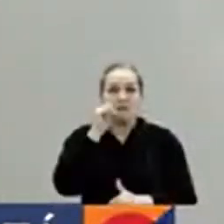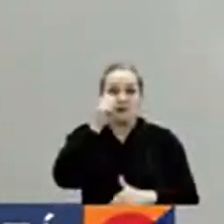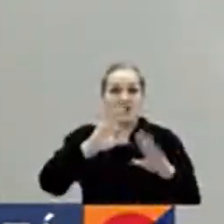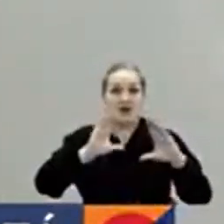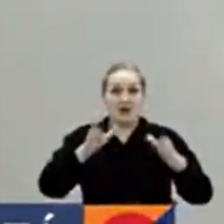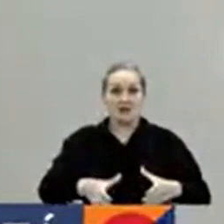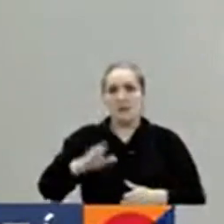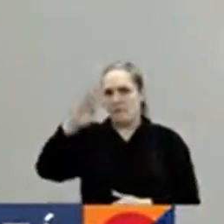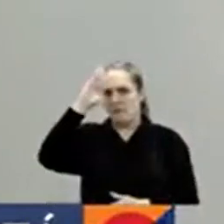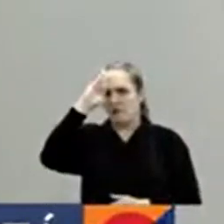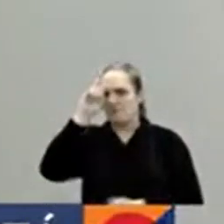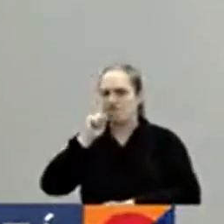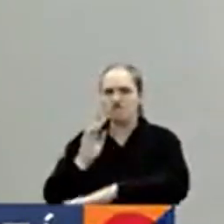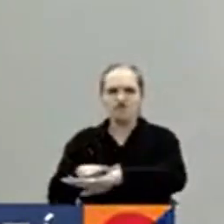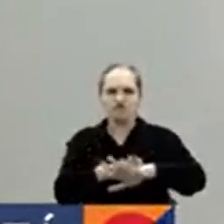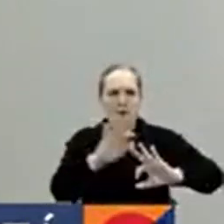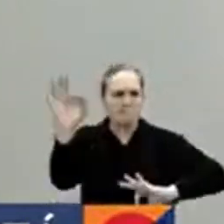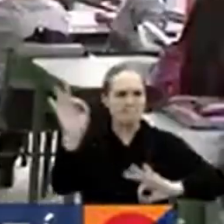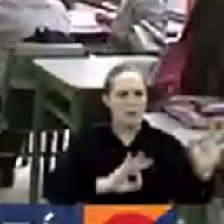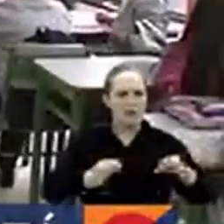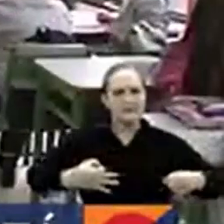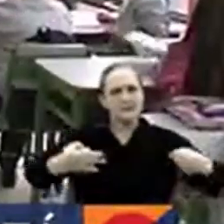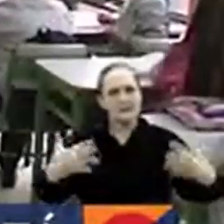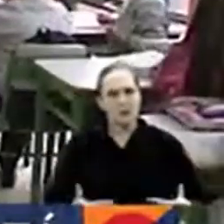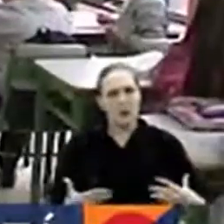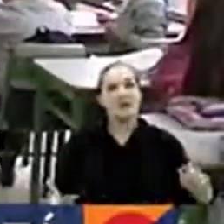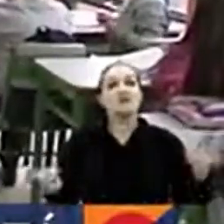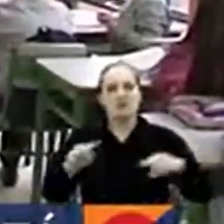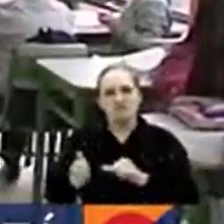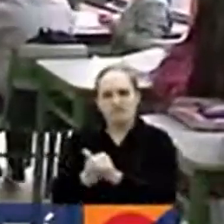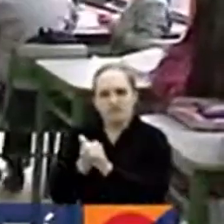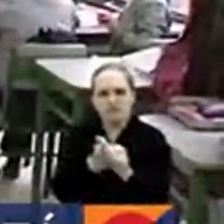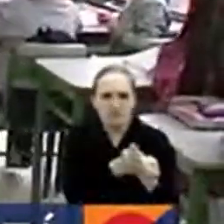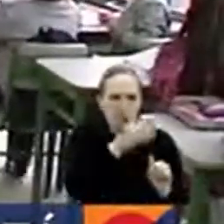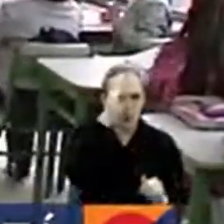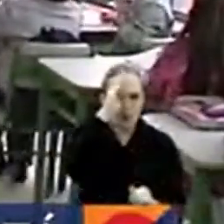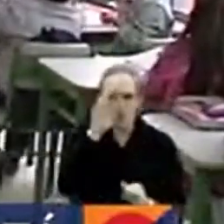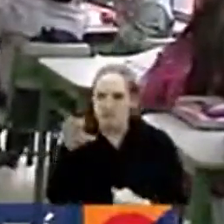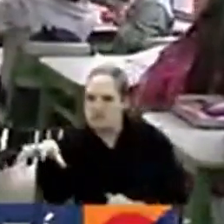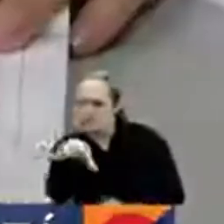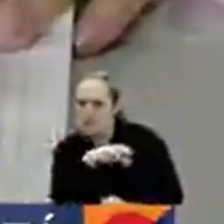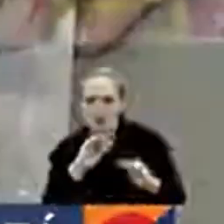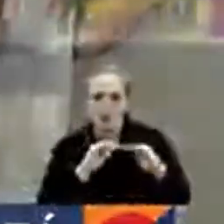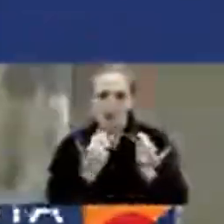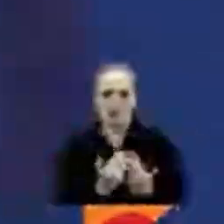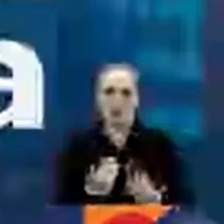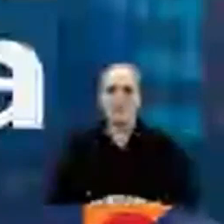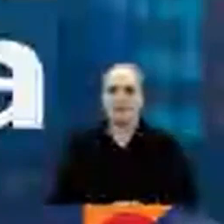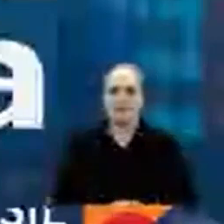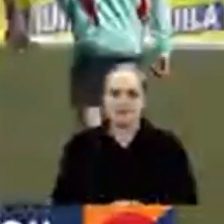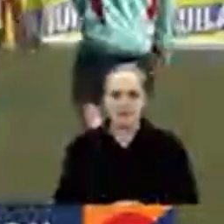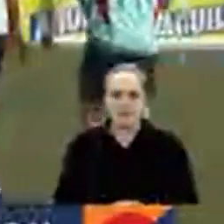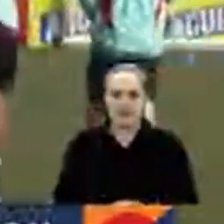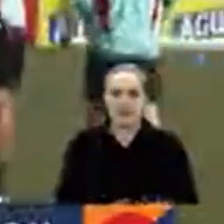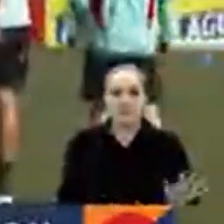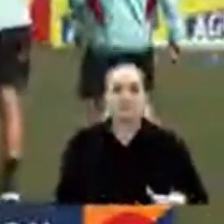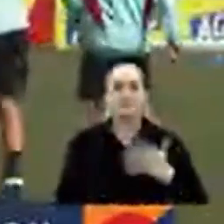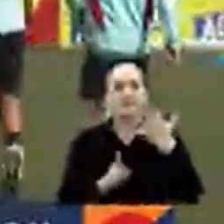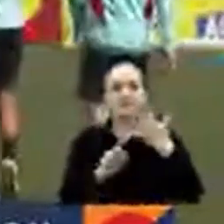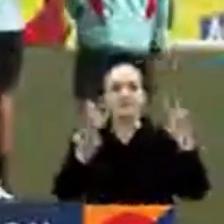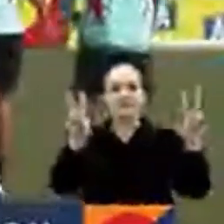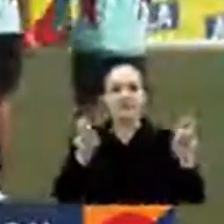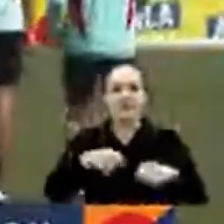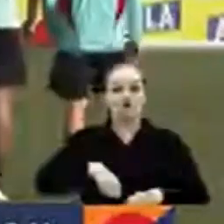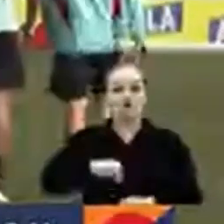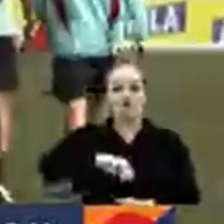Metropolitana realizará operativos de seguridad y acompañamiento en los establecimientos educativos. El quinto tema, el